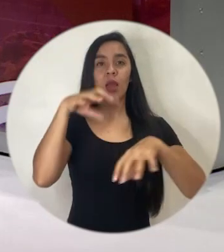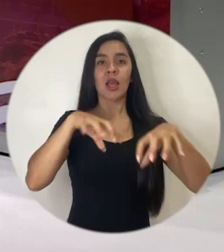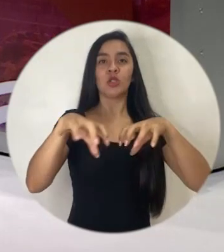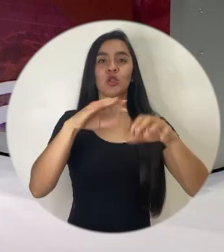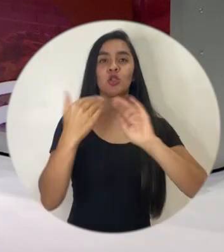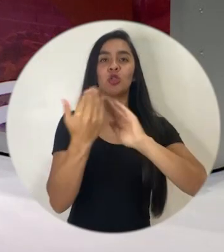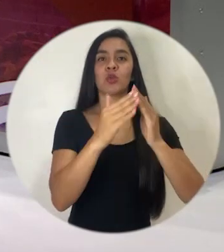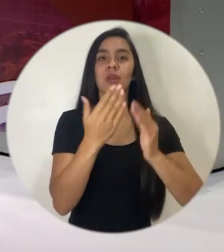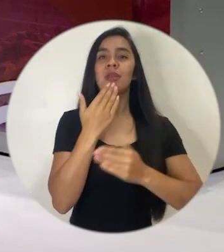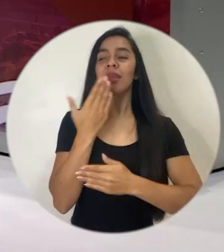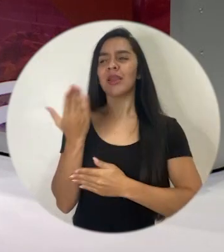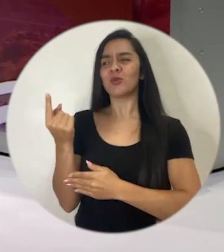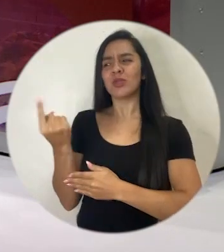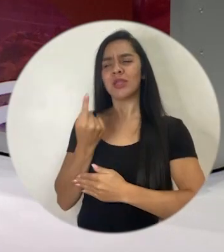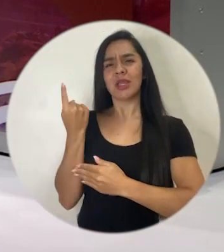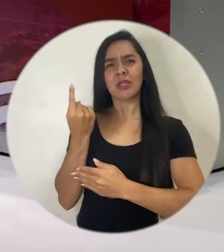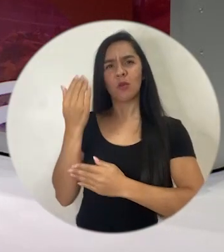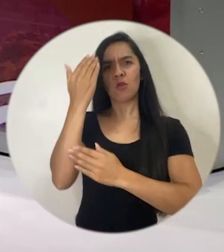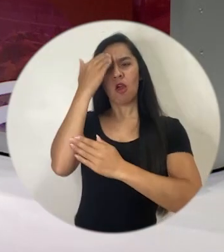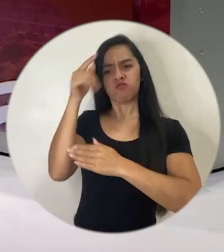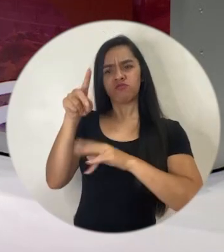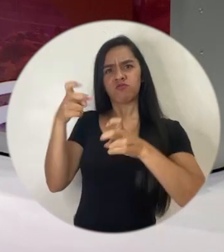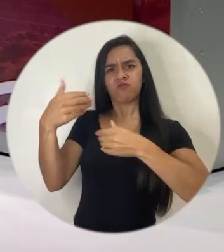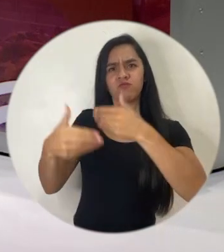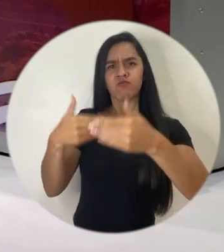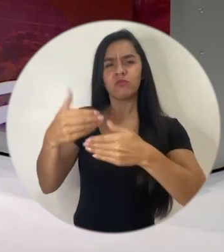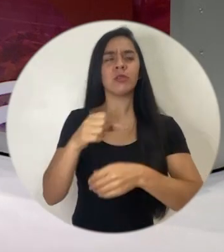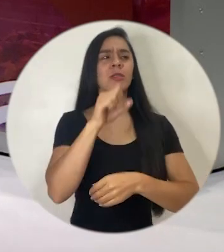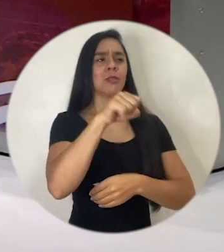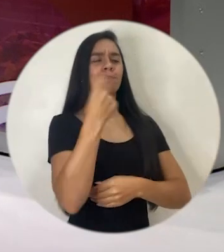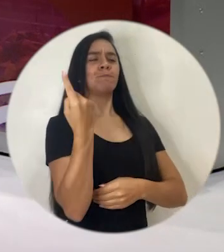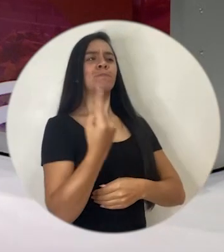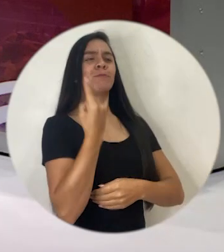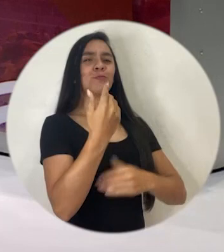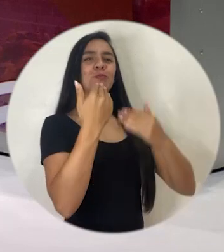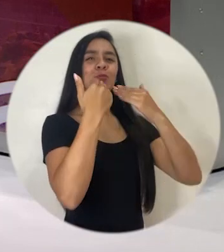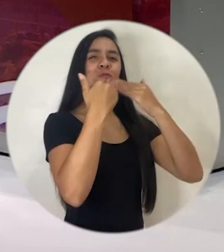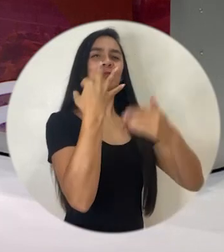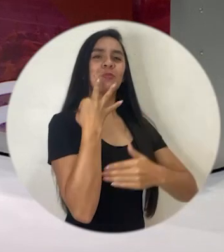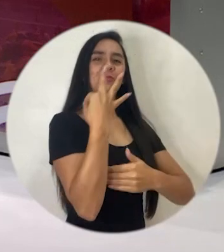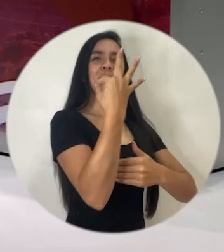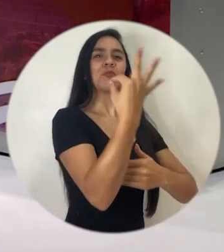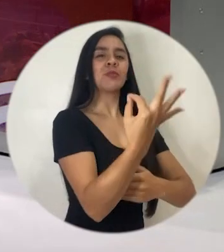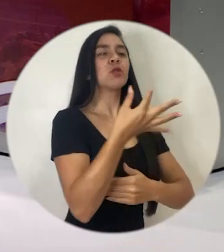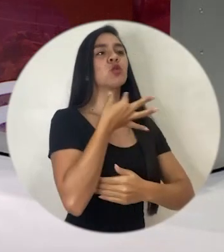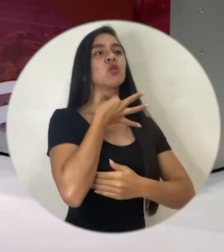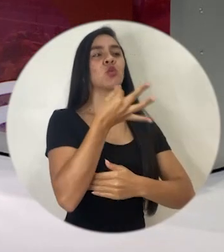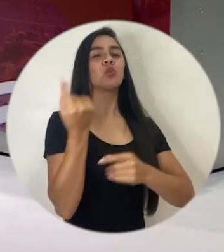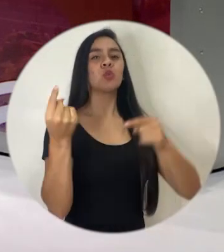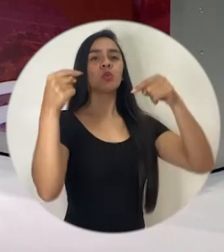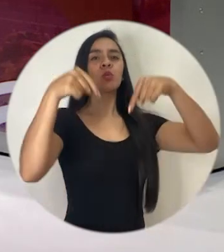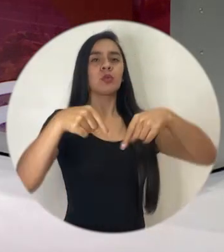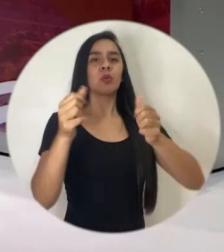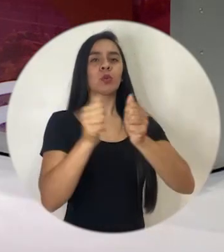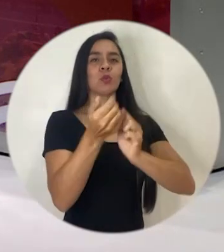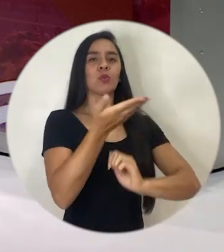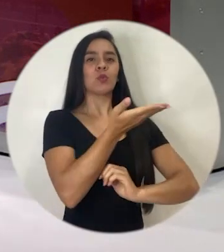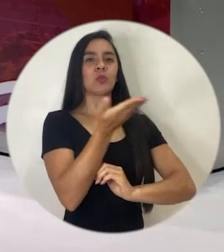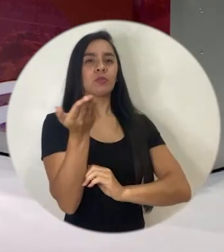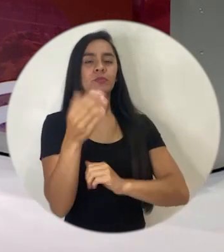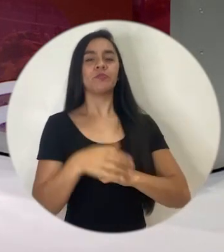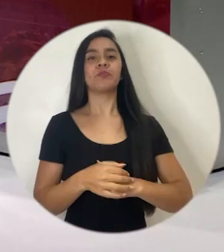Gracias don Welmer, usted siempre al pie del cuento este tema. Siempre. Muchas gracias por invitarme y un gusto estar aquí con ustedes.